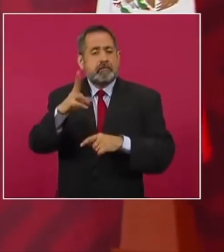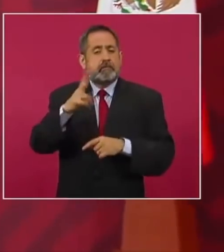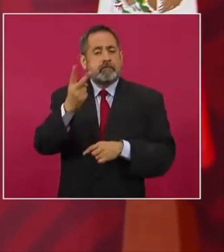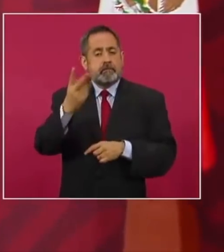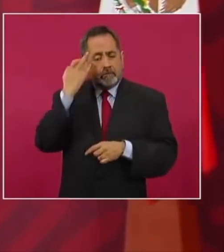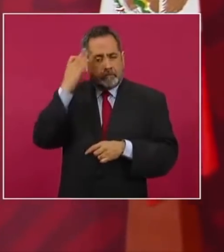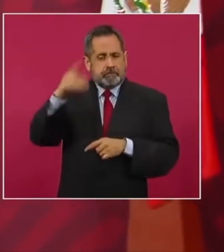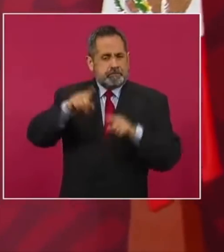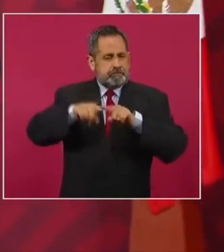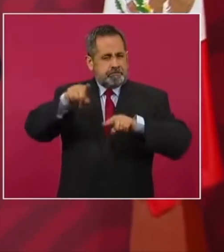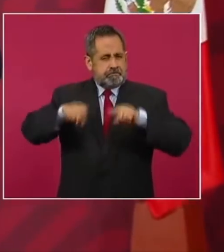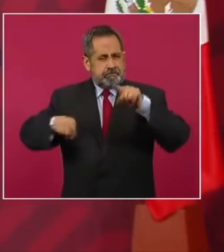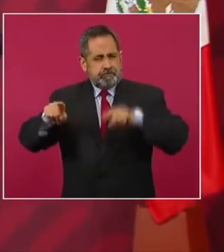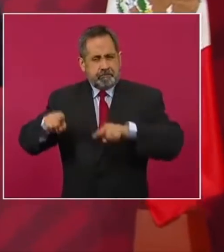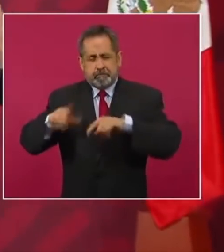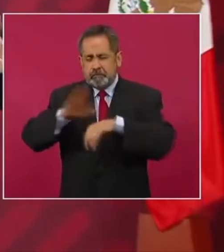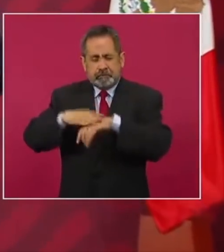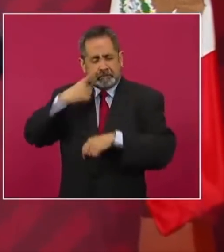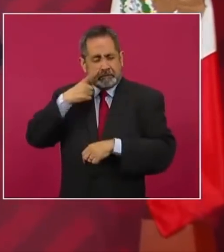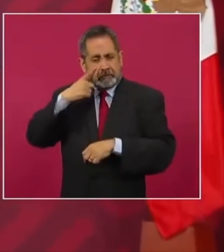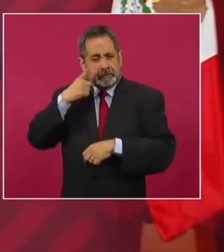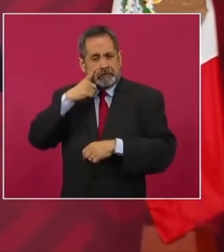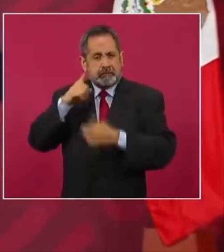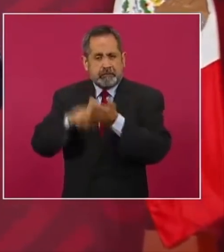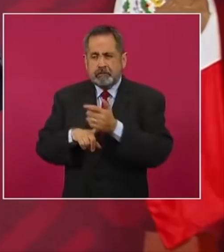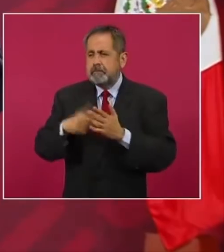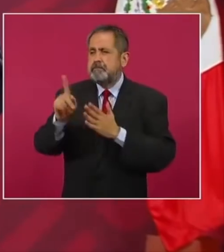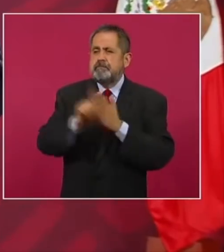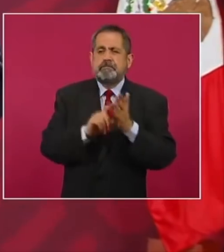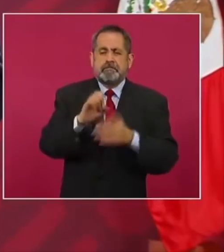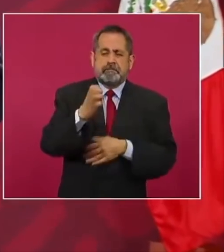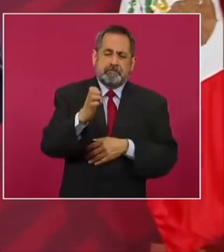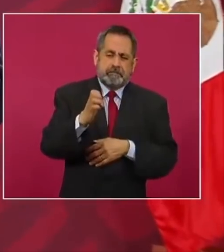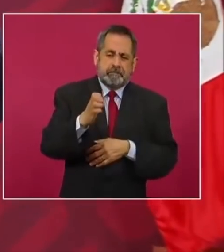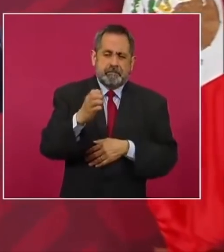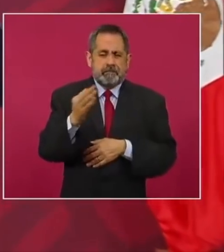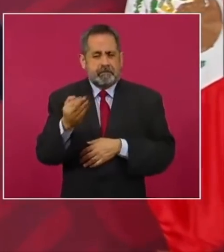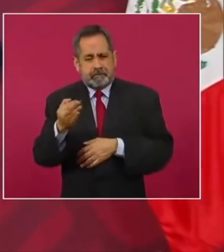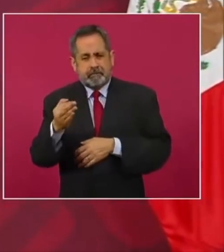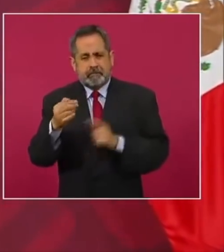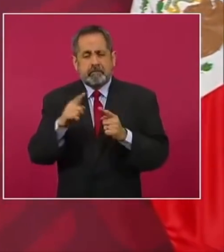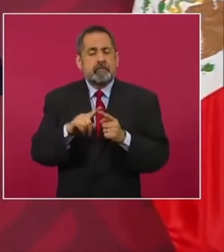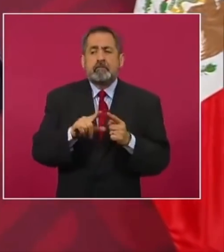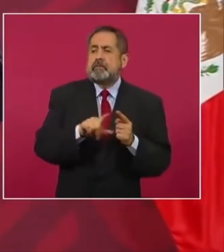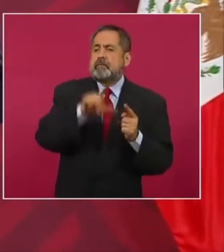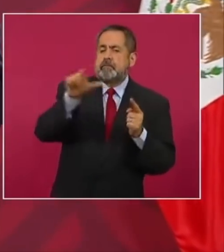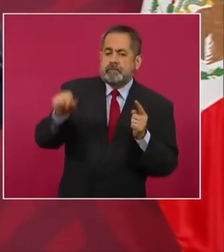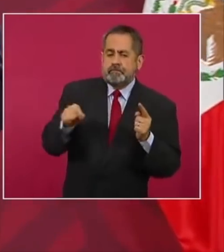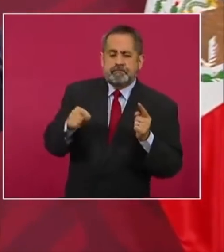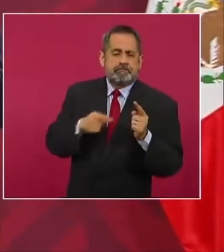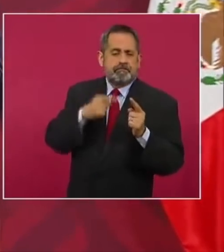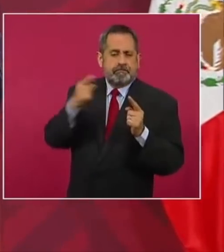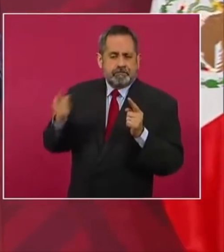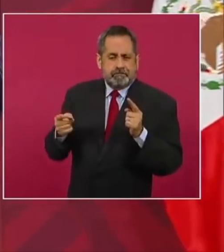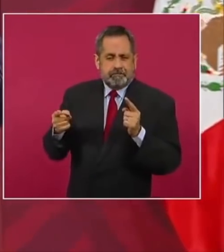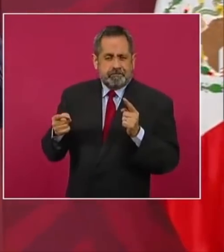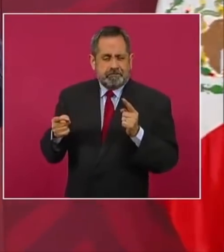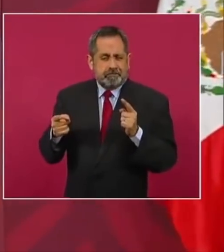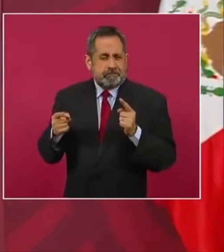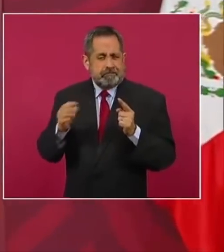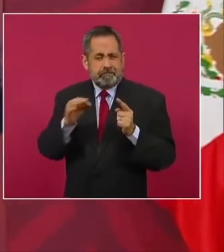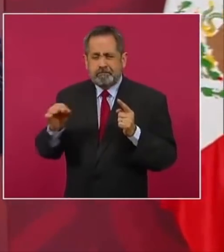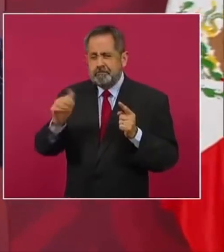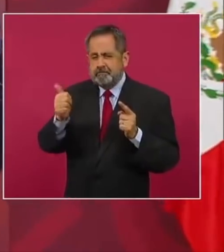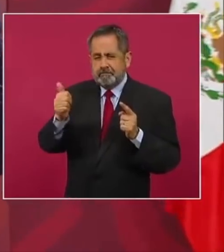temporadas de prevalencia, es los meses de enero y de febrero, y posteriormente a